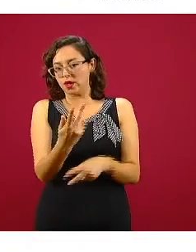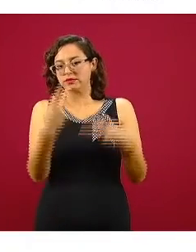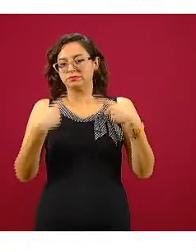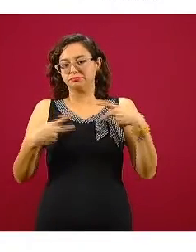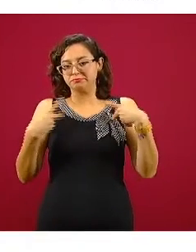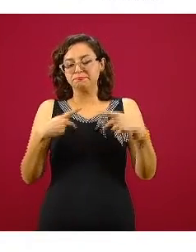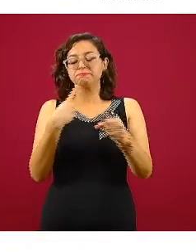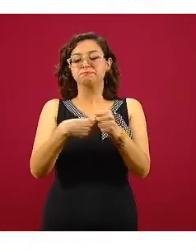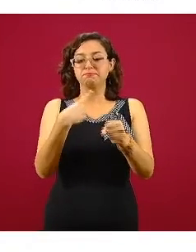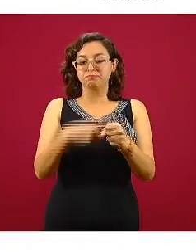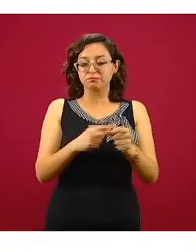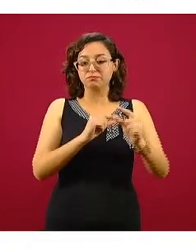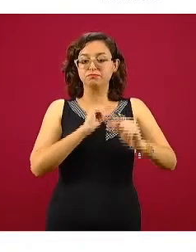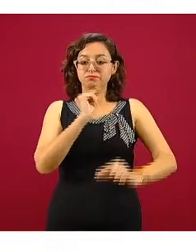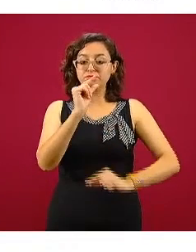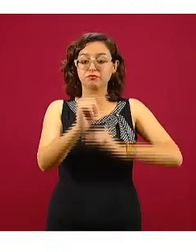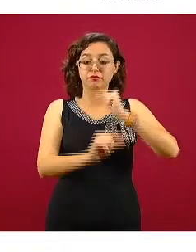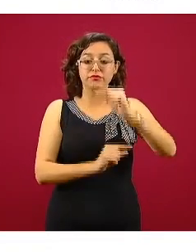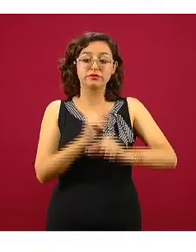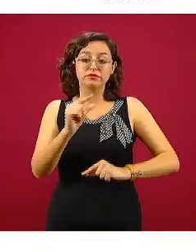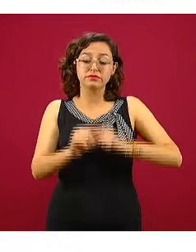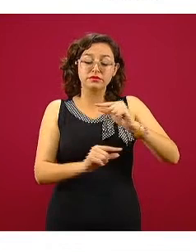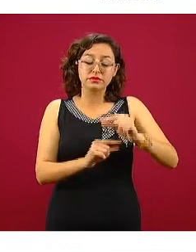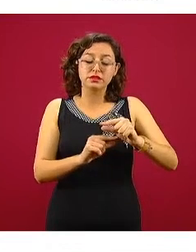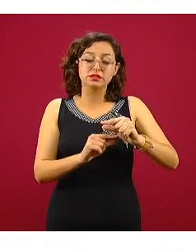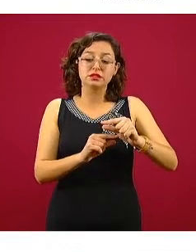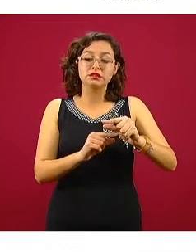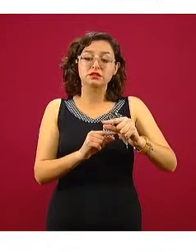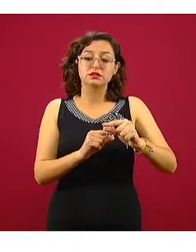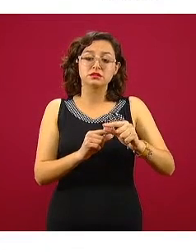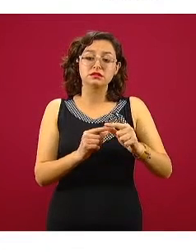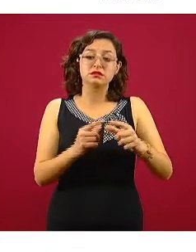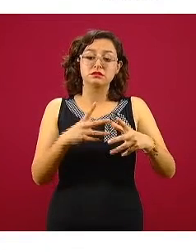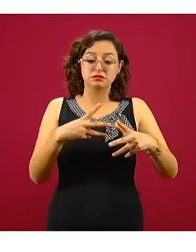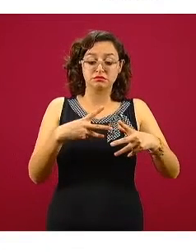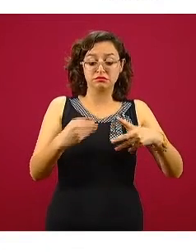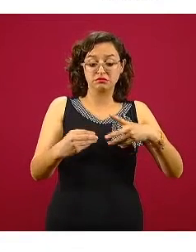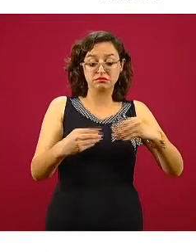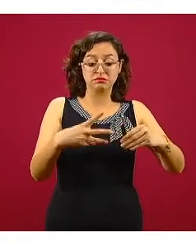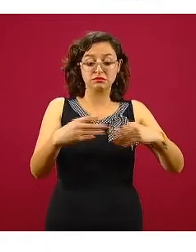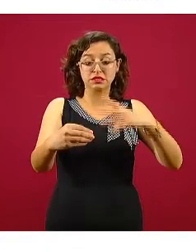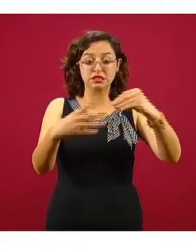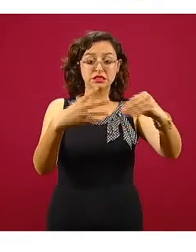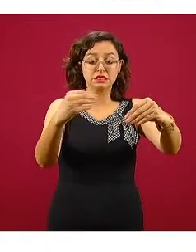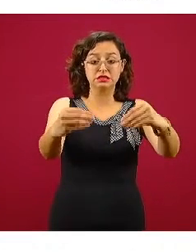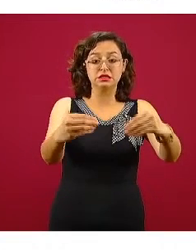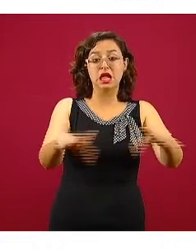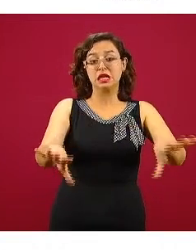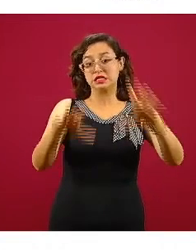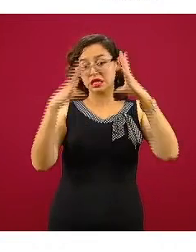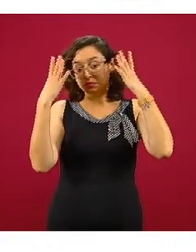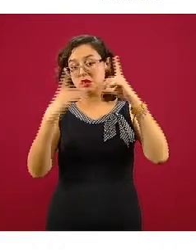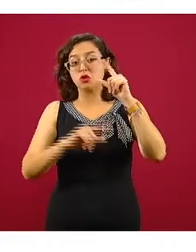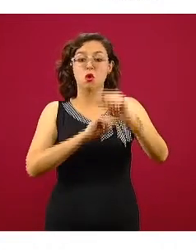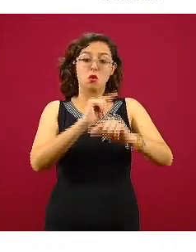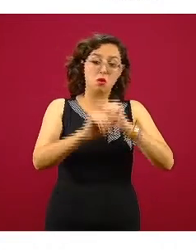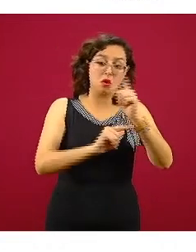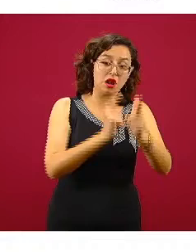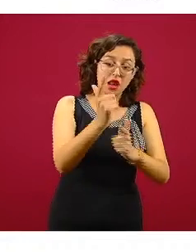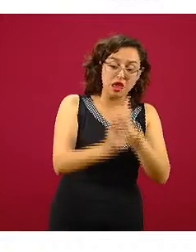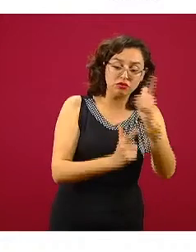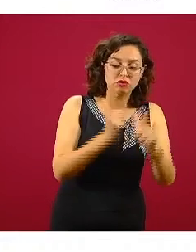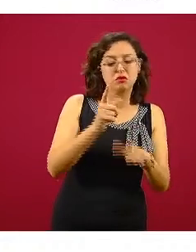paulatinamente y dependiendo cómo se comporte la transmisión en cada una de ellas, podría también ir generándonos